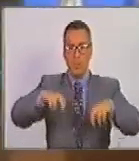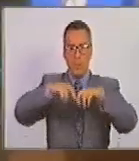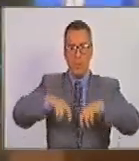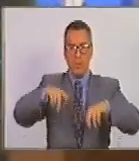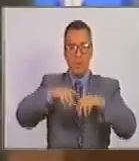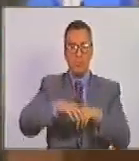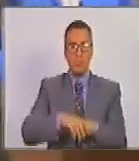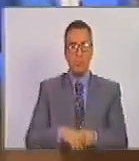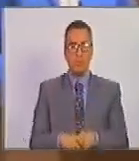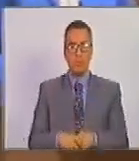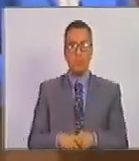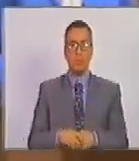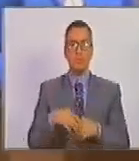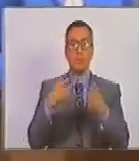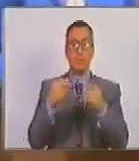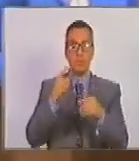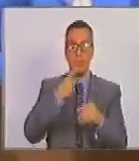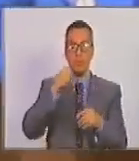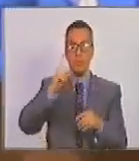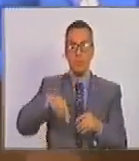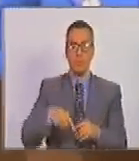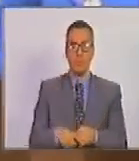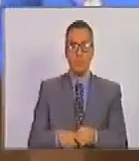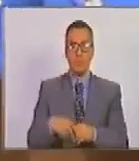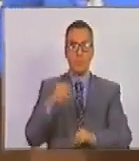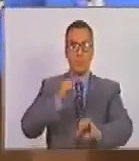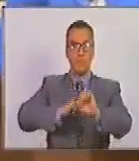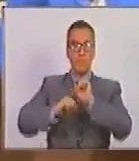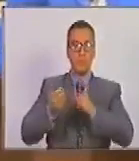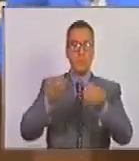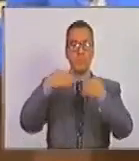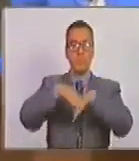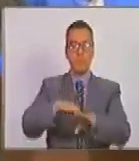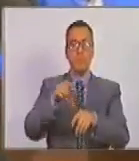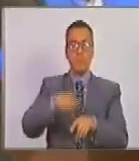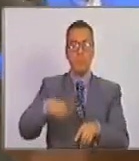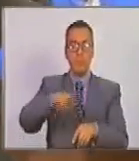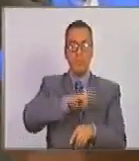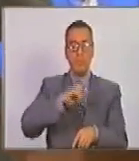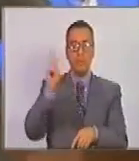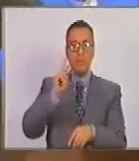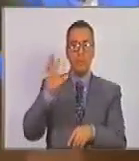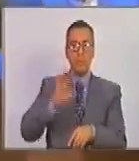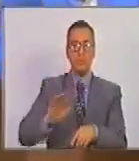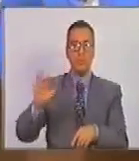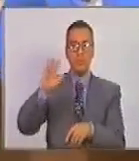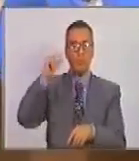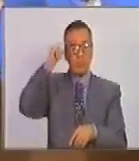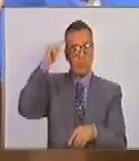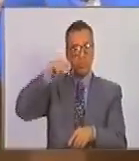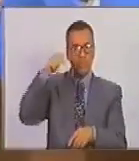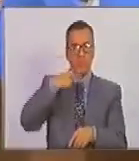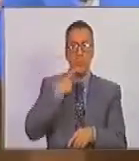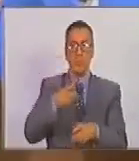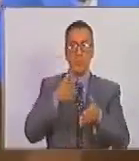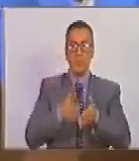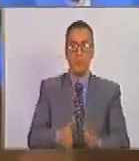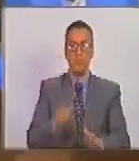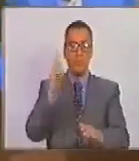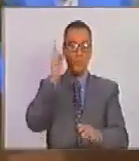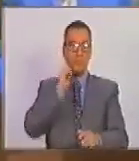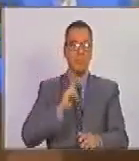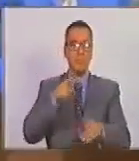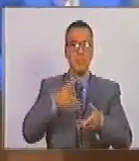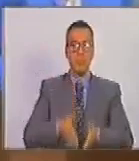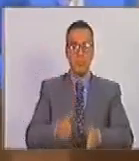y sobre todo también para la defensa integral de la nación. Hoy nosotros como hijos de Bolívar, como hijos